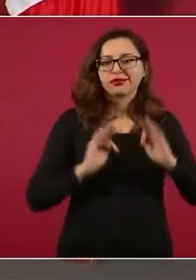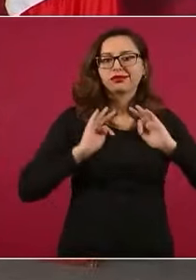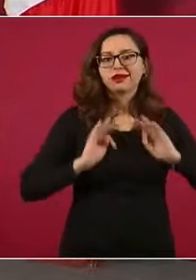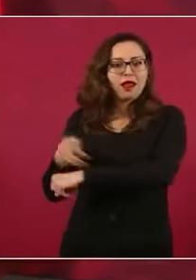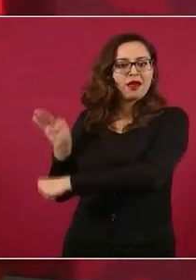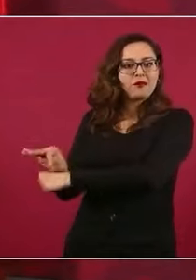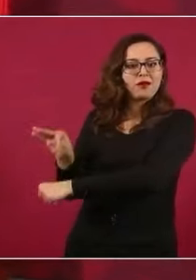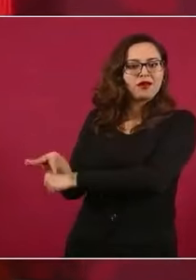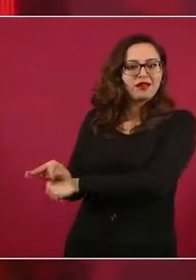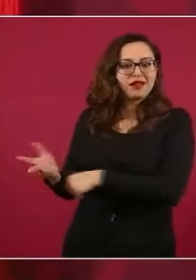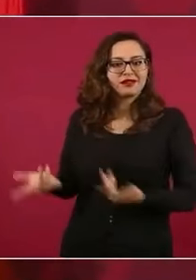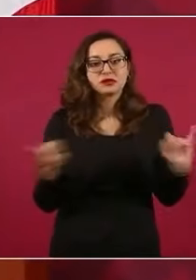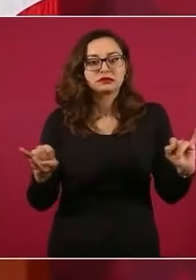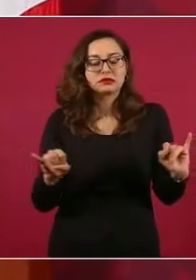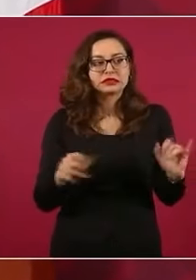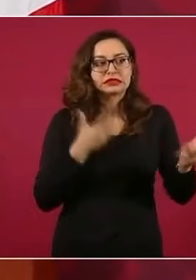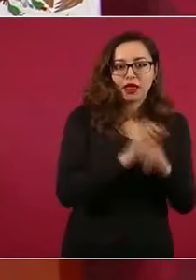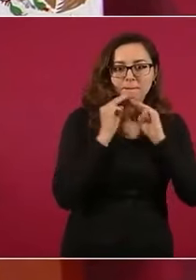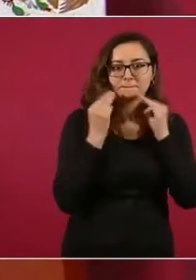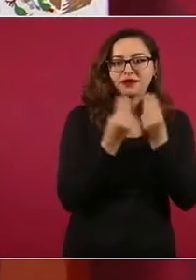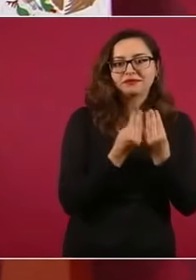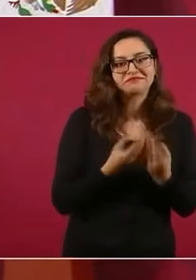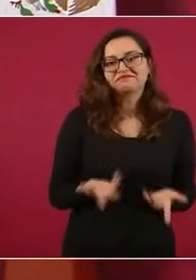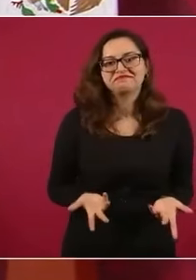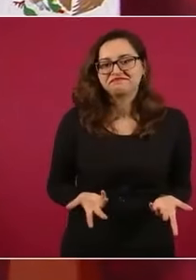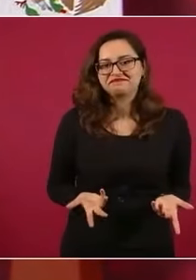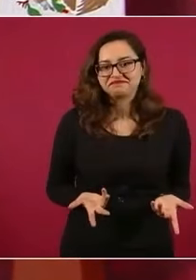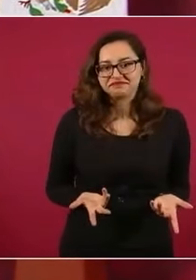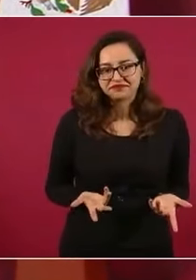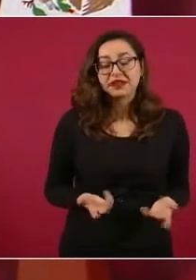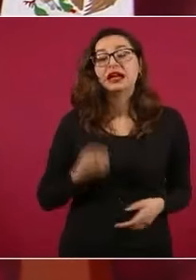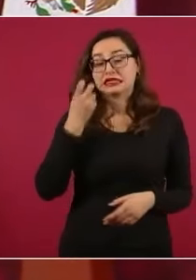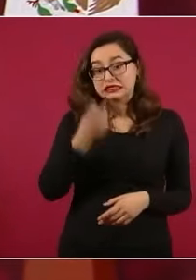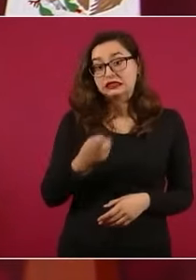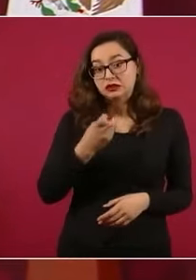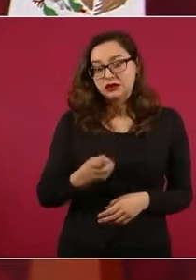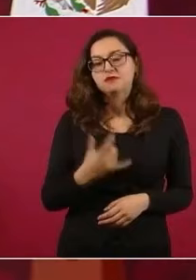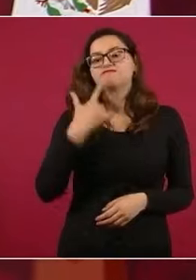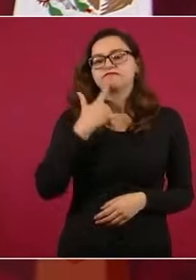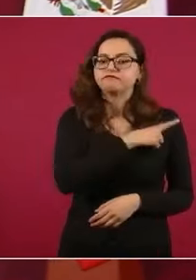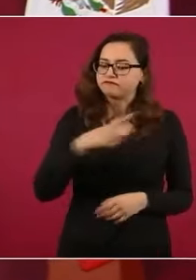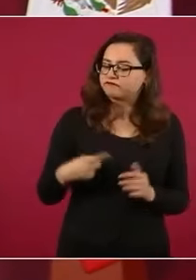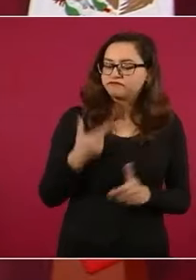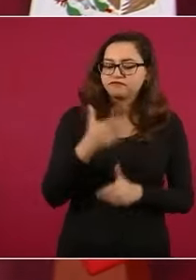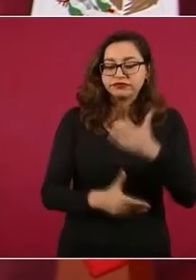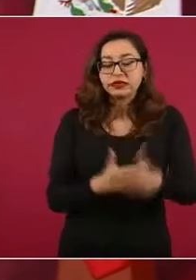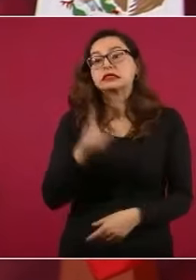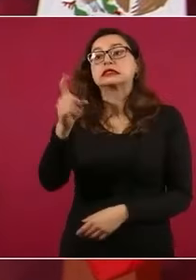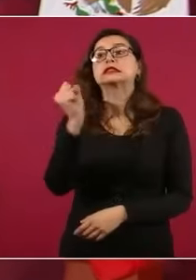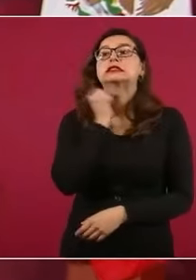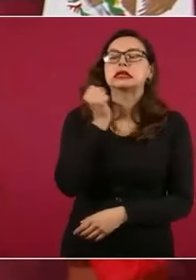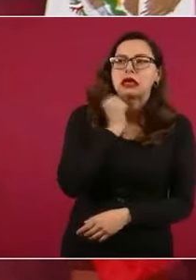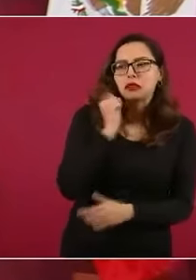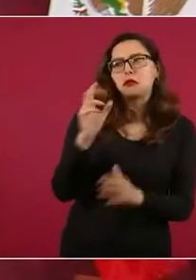independencia. El no someterse a la delincuencia. Vamos nosotros a seguir tratando este asunto en el Senado. Y yo